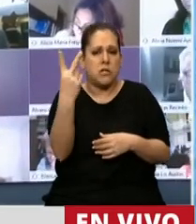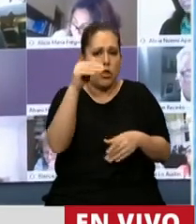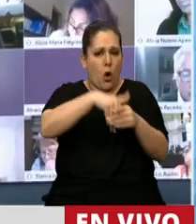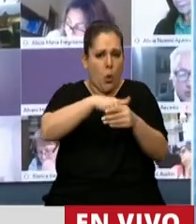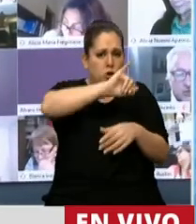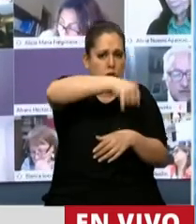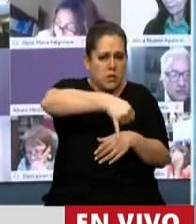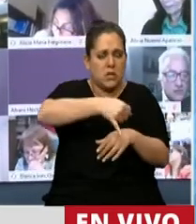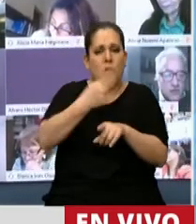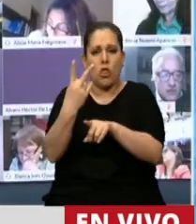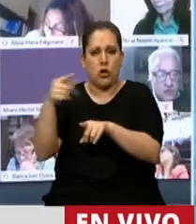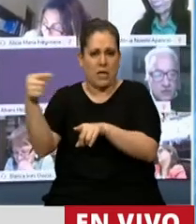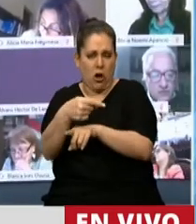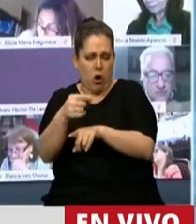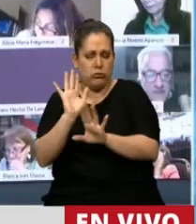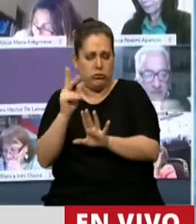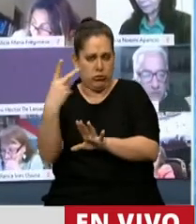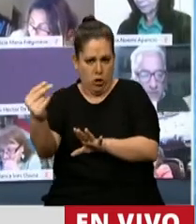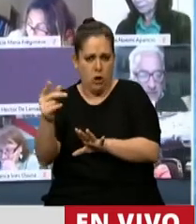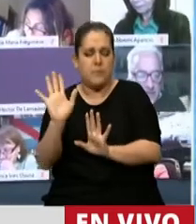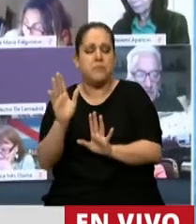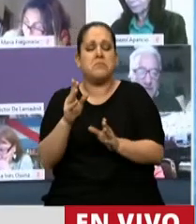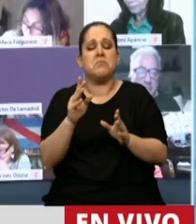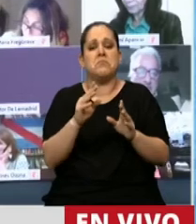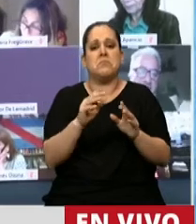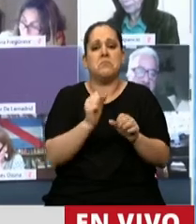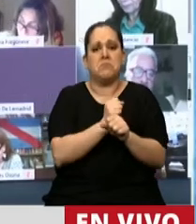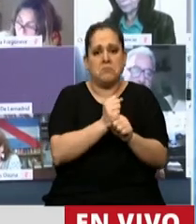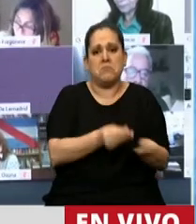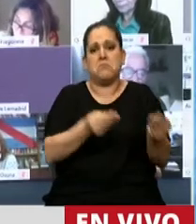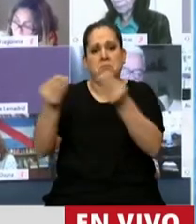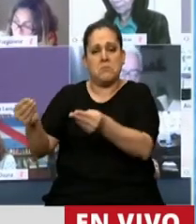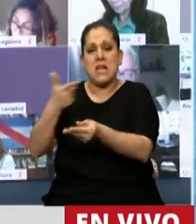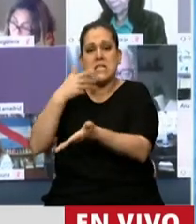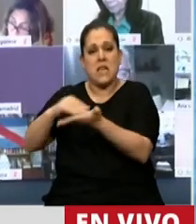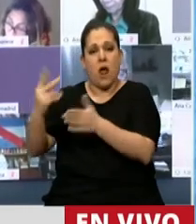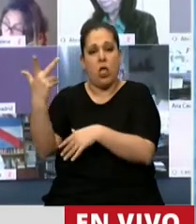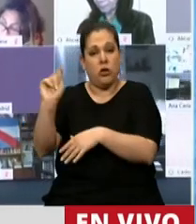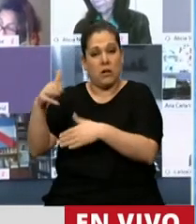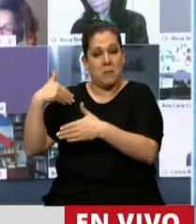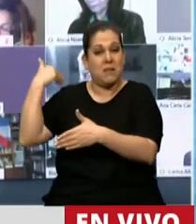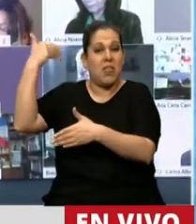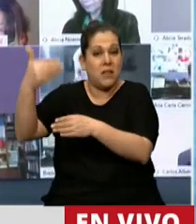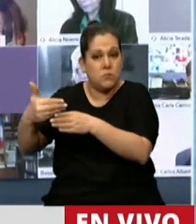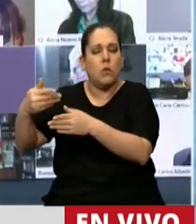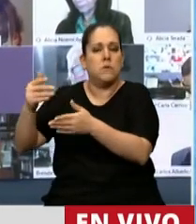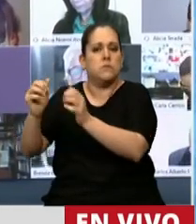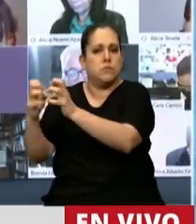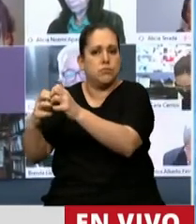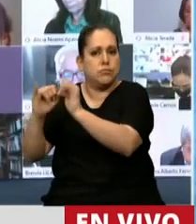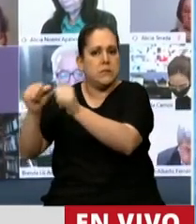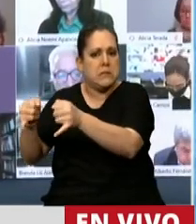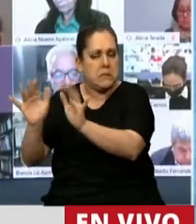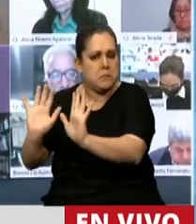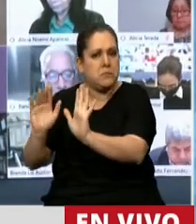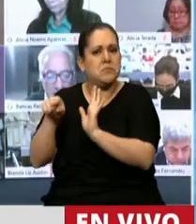dos en contra, o sea, prácticamente unanimidad. Va al Senado, no se trata durante tres meses. ¿Y allí qué funciona? Funciona